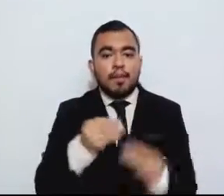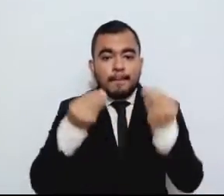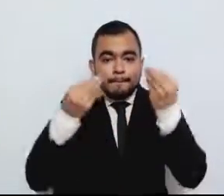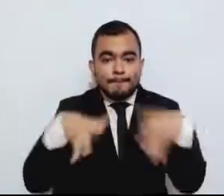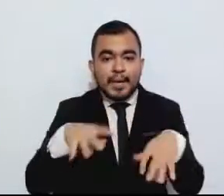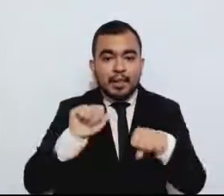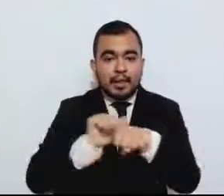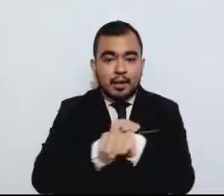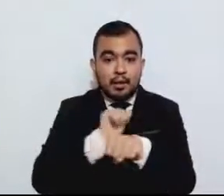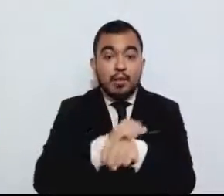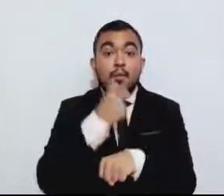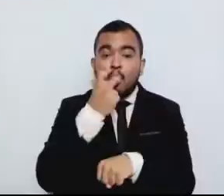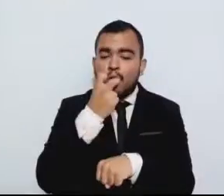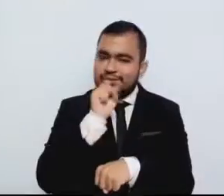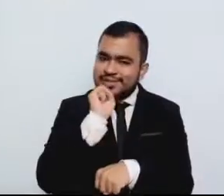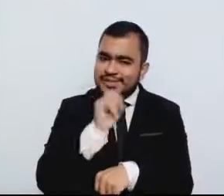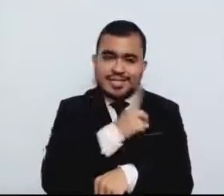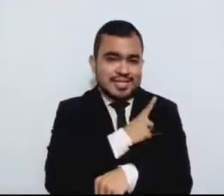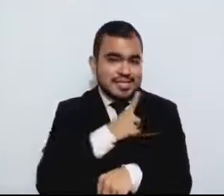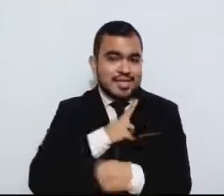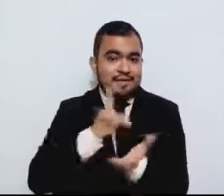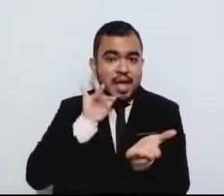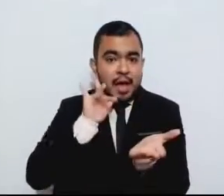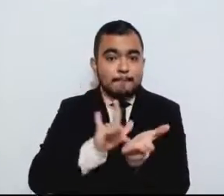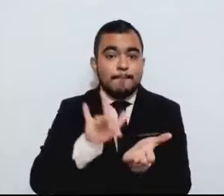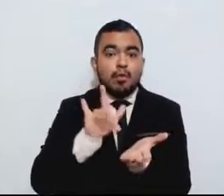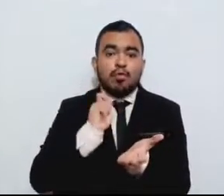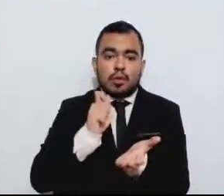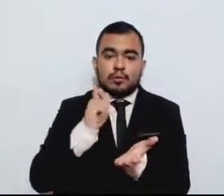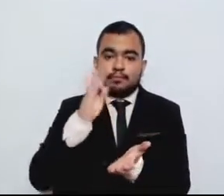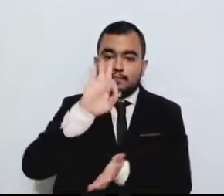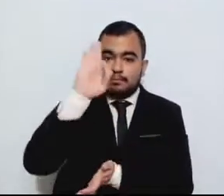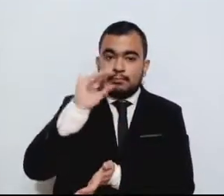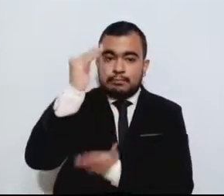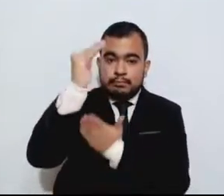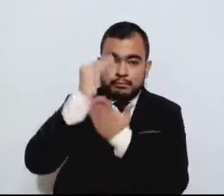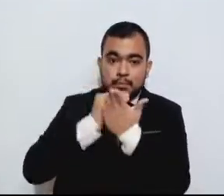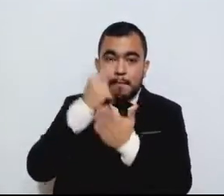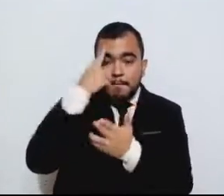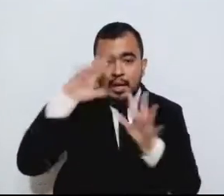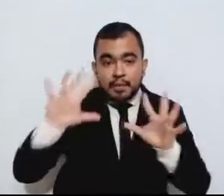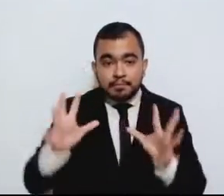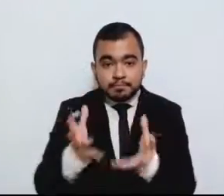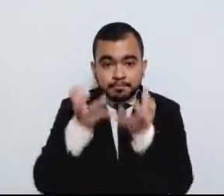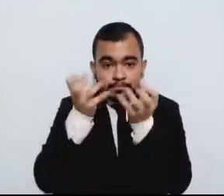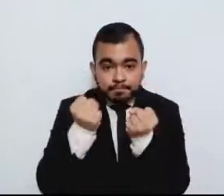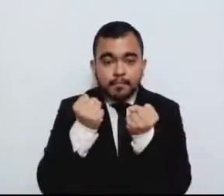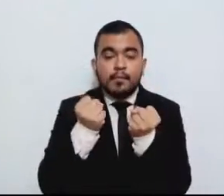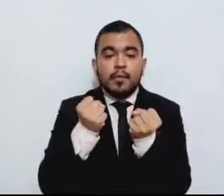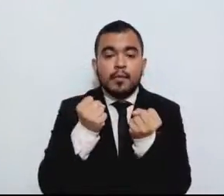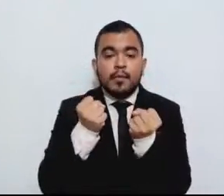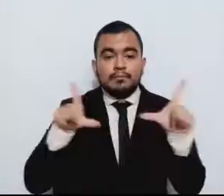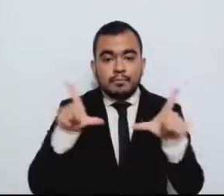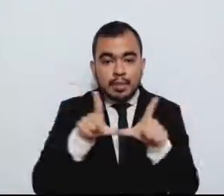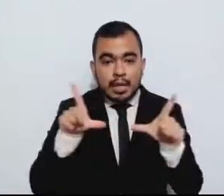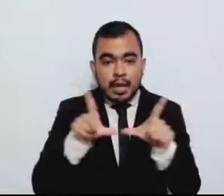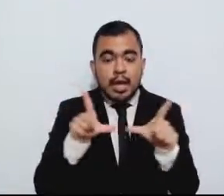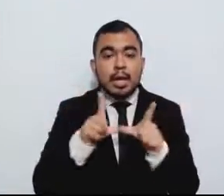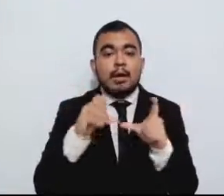apoyo fiscal para la recuperación de placas y bajas por pérdidas totales en caso de desastres